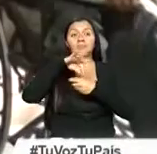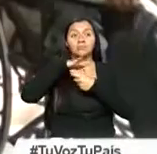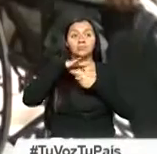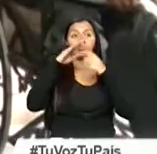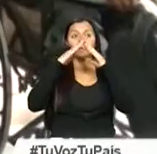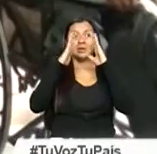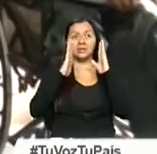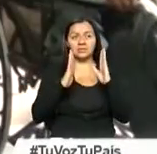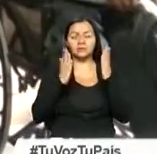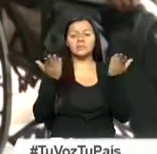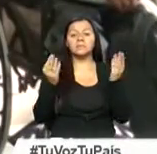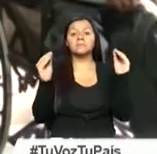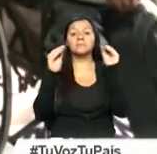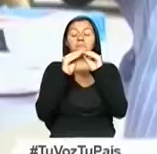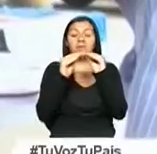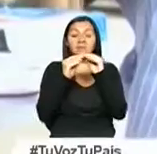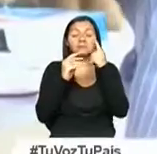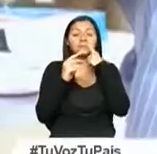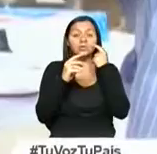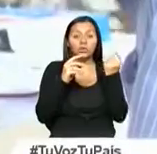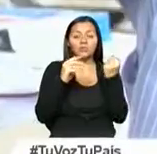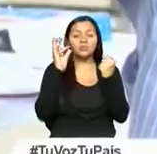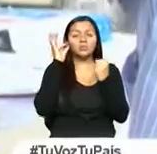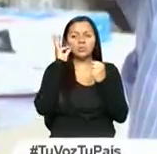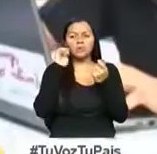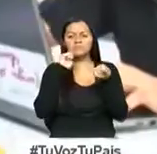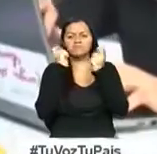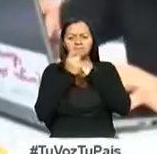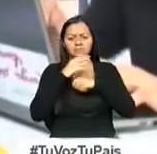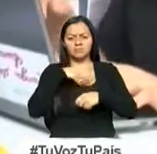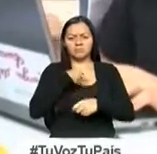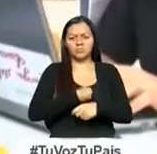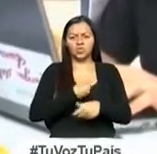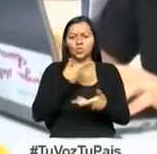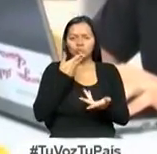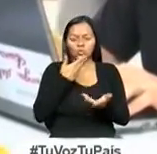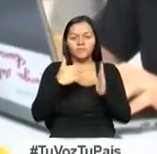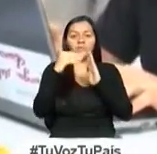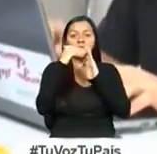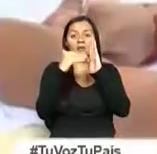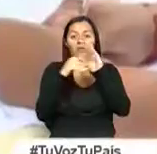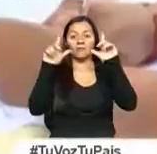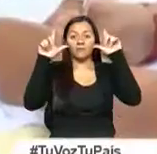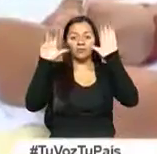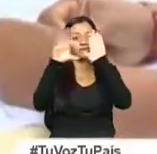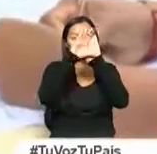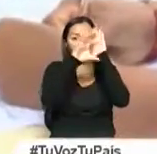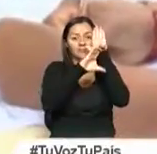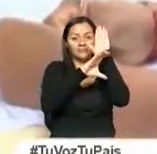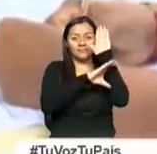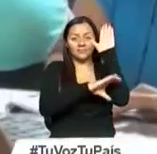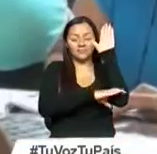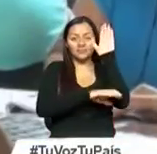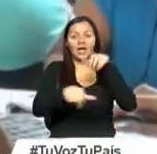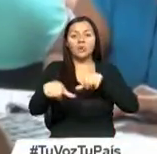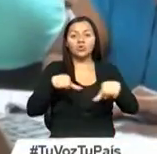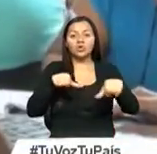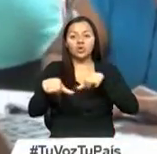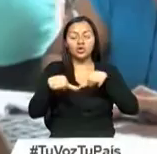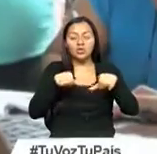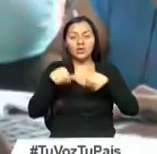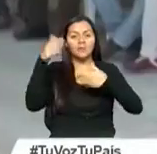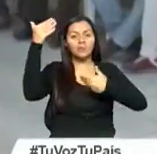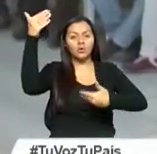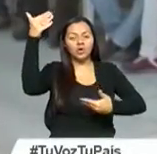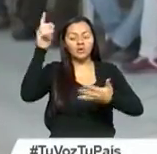casa, el cambio de sexo a género, el padrón fotográfico, las organizaciones habilitadas, auditorías y el registro e